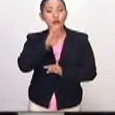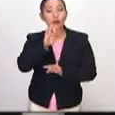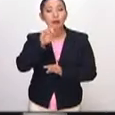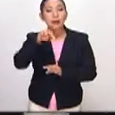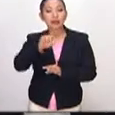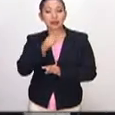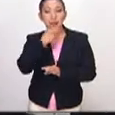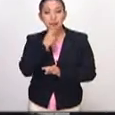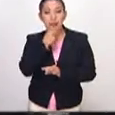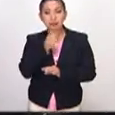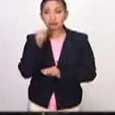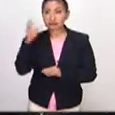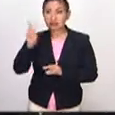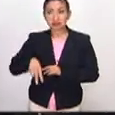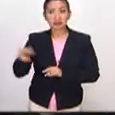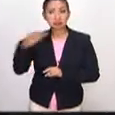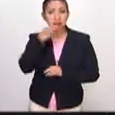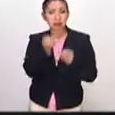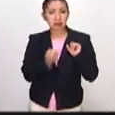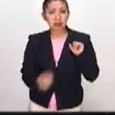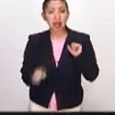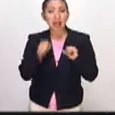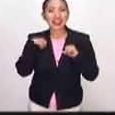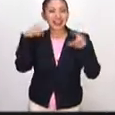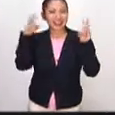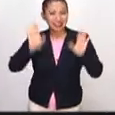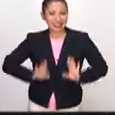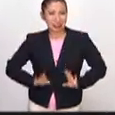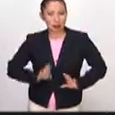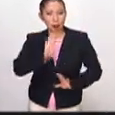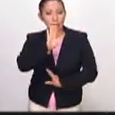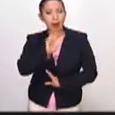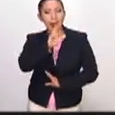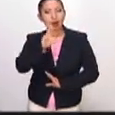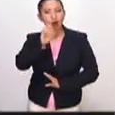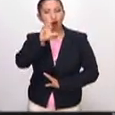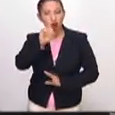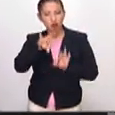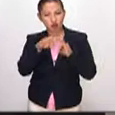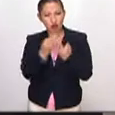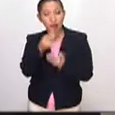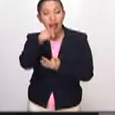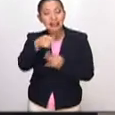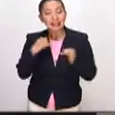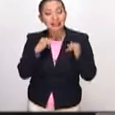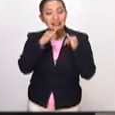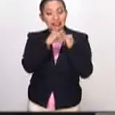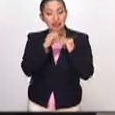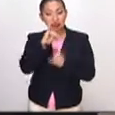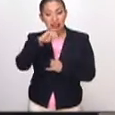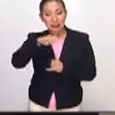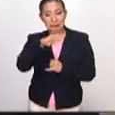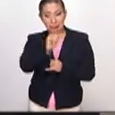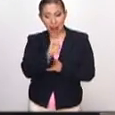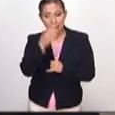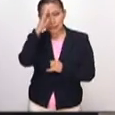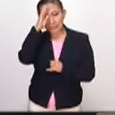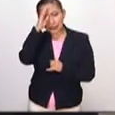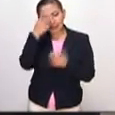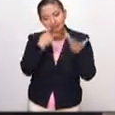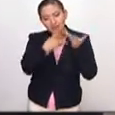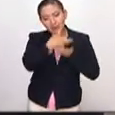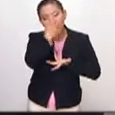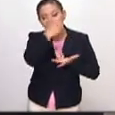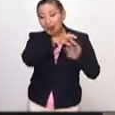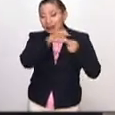absolutamente, es un coloso del barroco y por lo mismo es que pensamos en el Instituto Nacional de Bellas Artes en